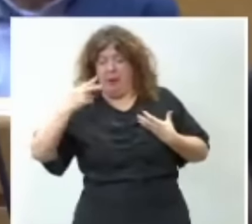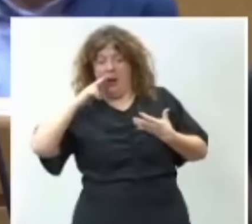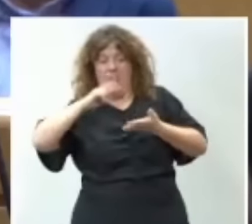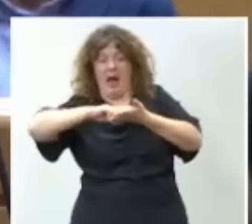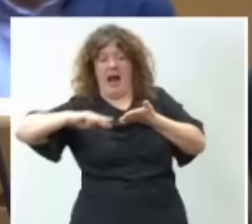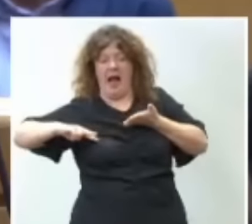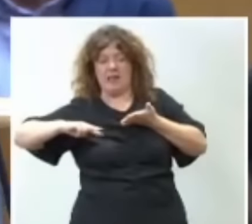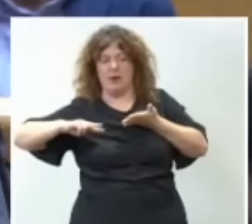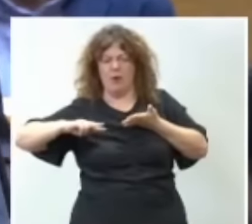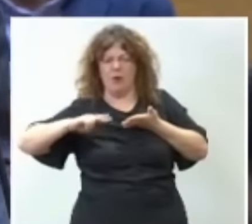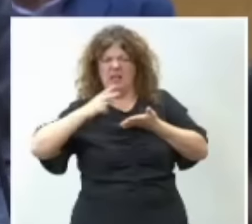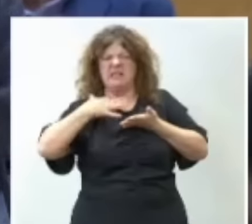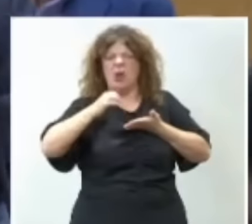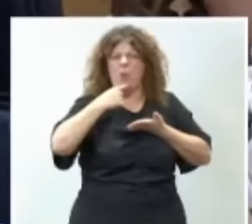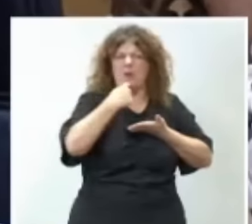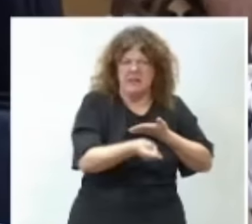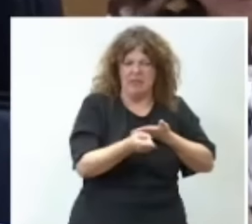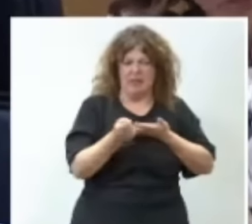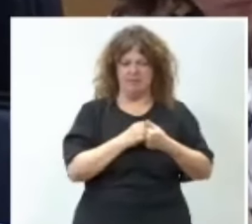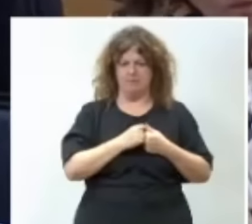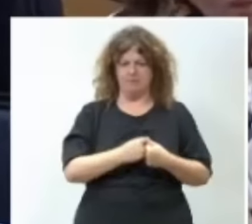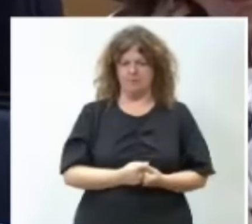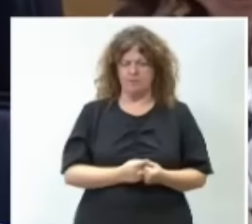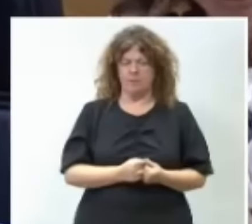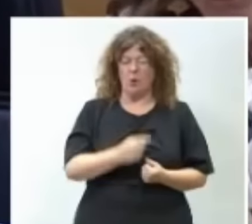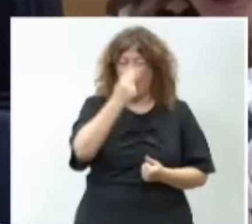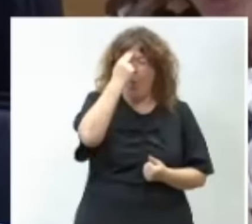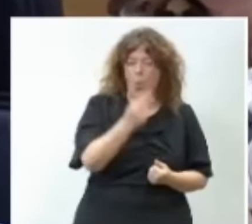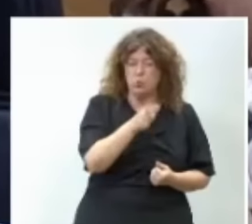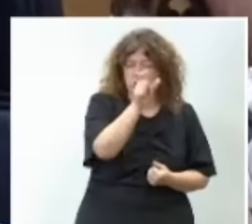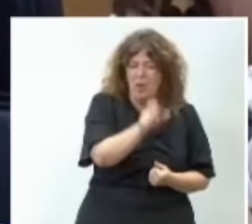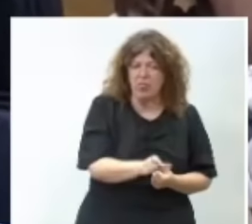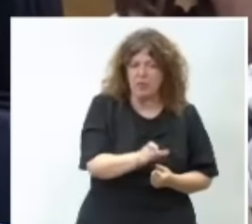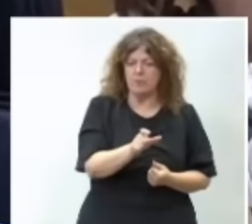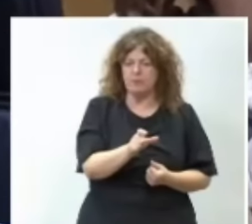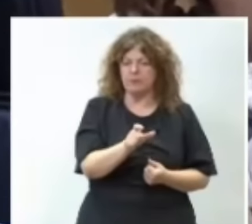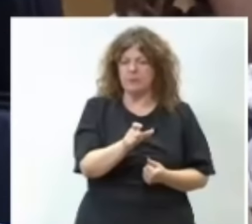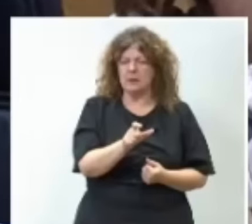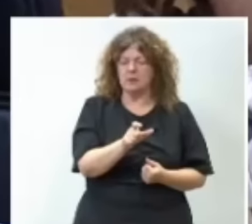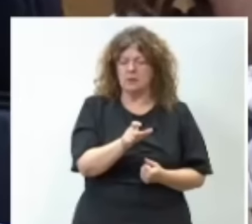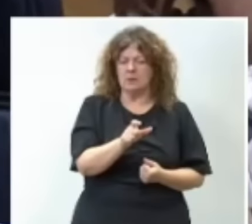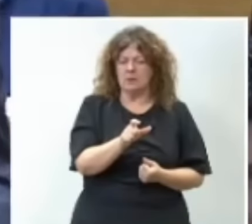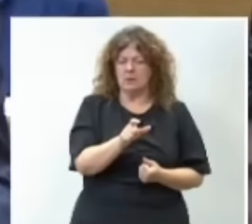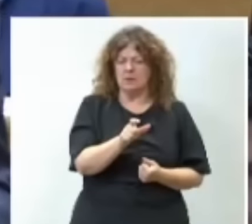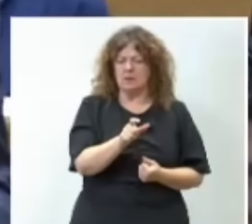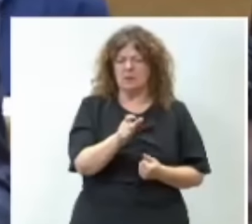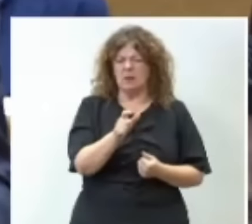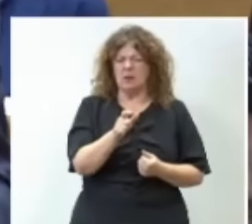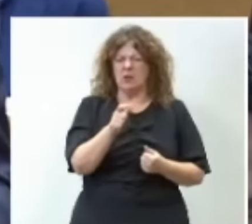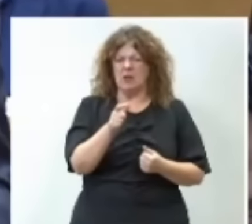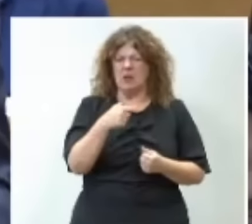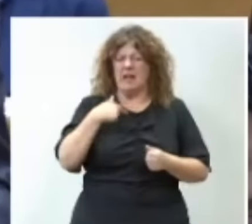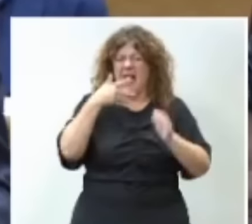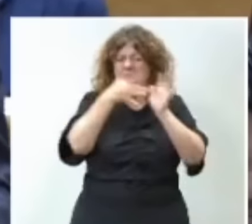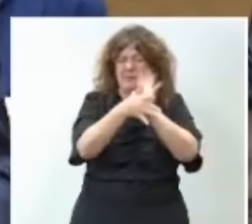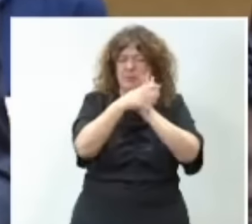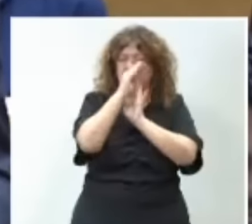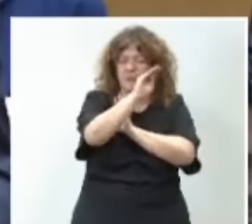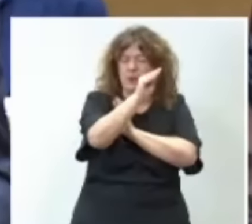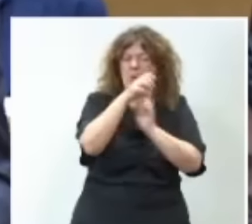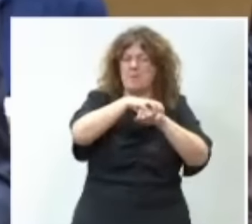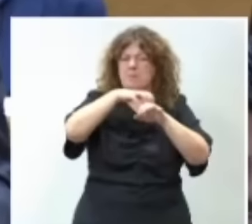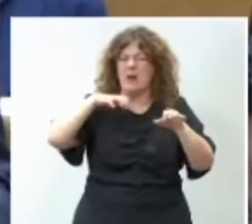un gallego se lo puede decir. Porque, además, usted no entró en lo que realmente le preguntaba a este grupo, el grupo